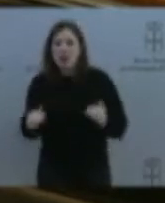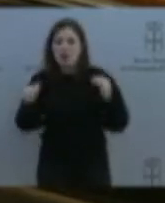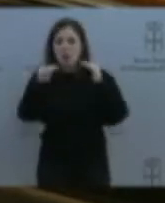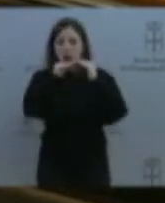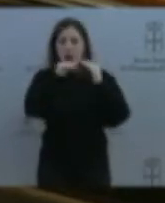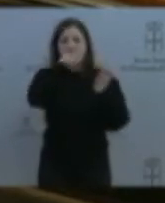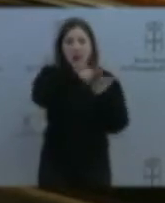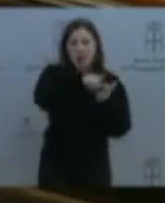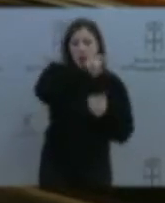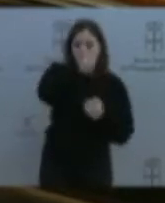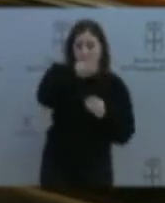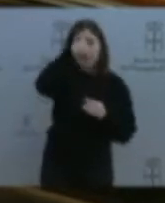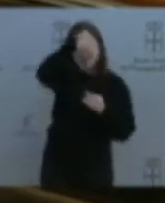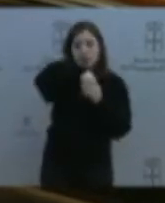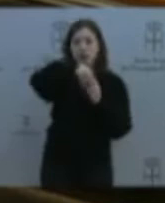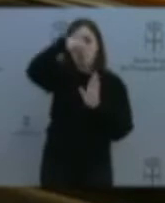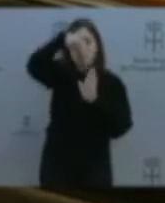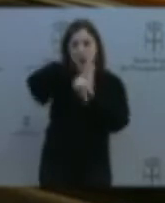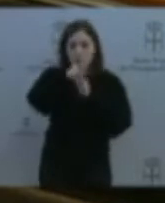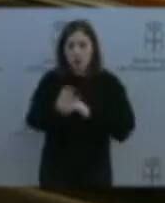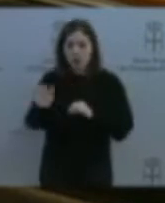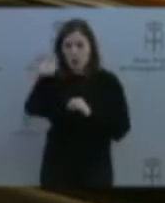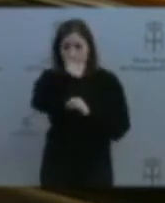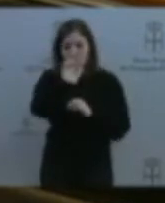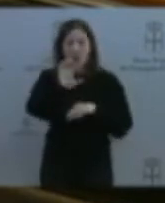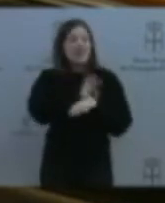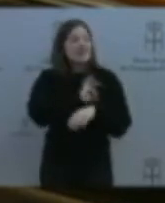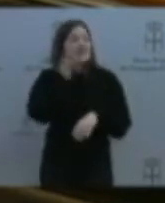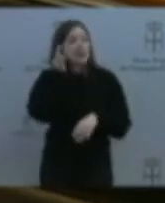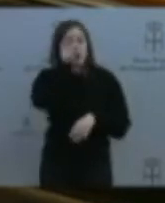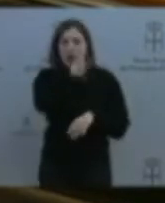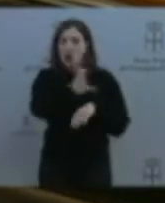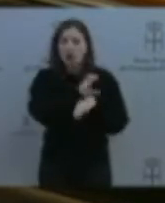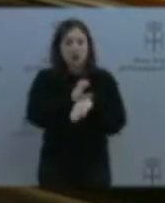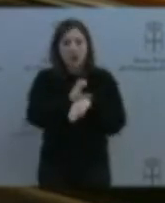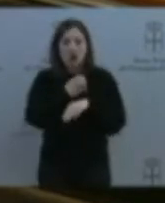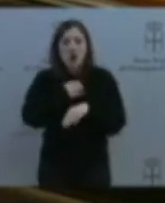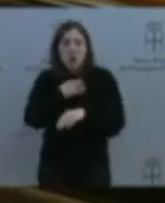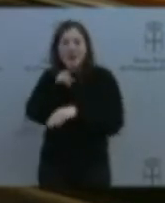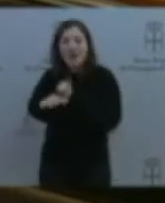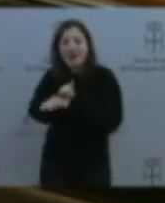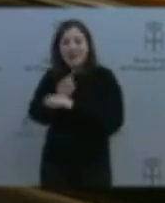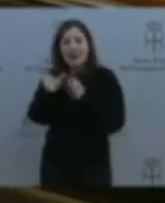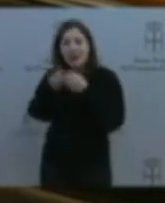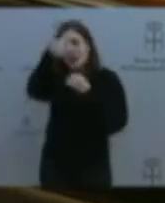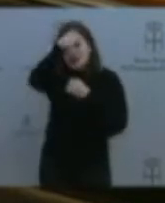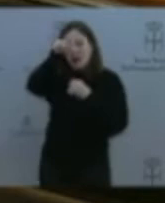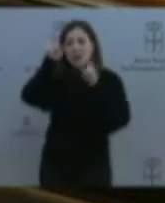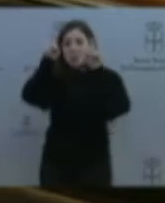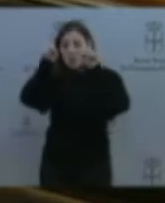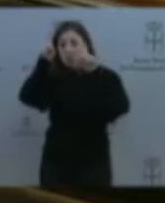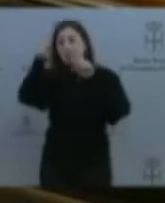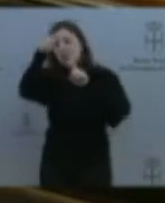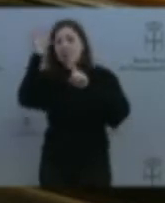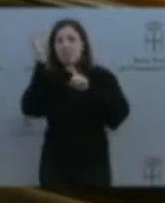Señora consellera, no lle de recibo que se está engañando a los maestres y a los maestros creando títulos que no tienen cobertura reglamentaria